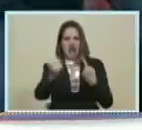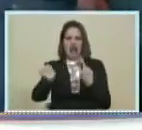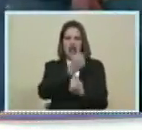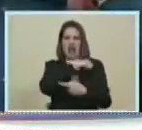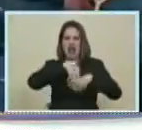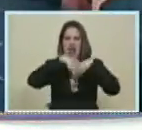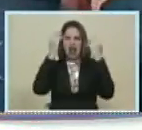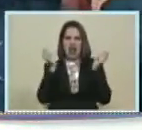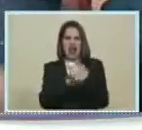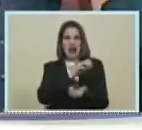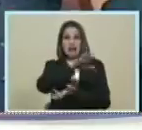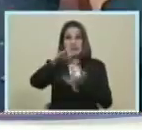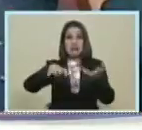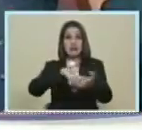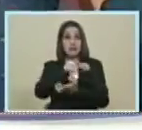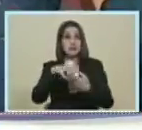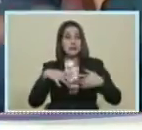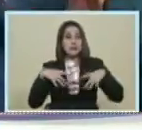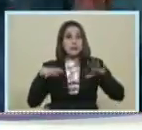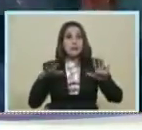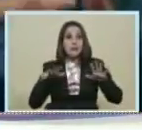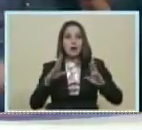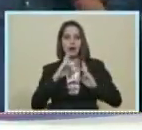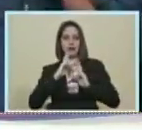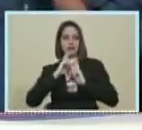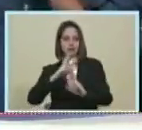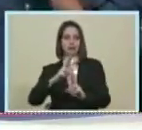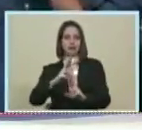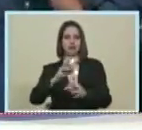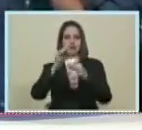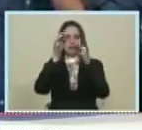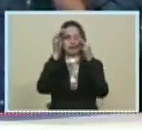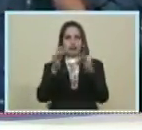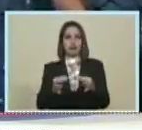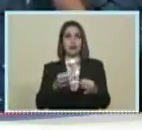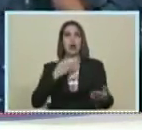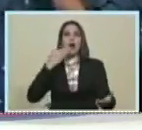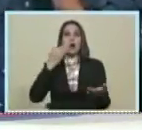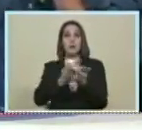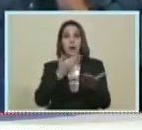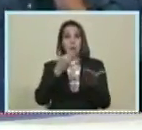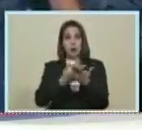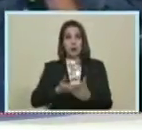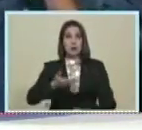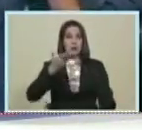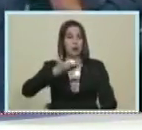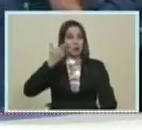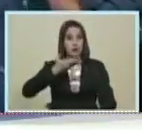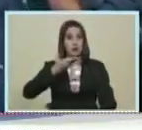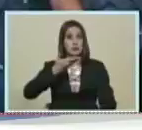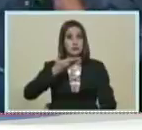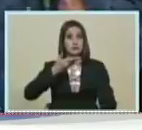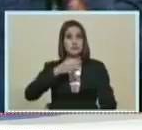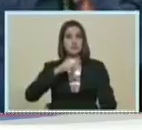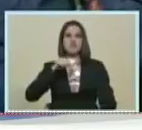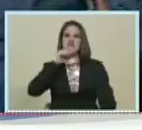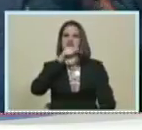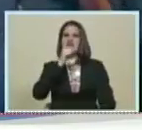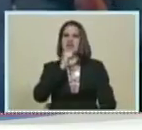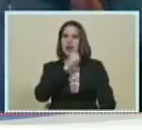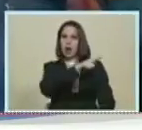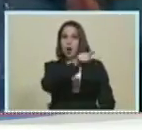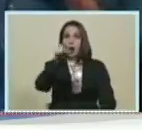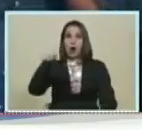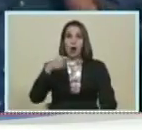violencia De la derecha Venezolana Respondió Con una propuesta Fundamental Que sean Nuestros jóvenes